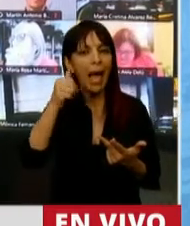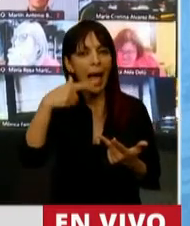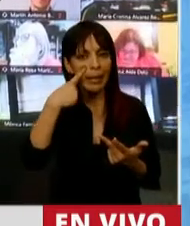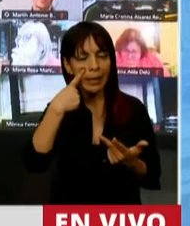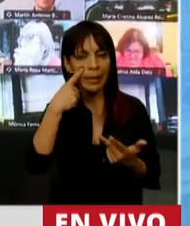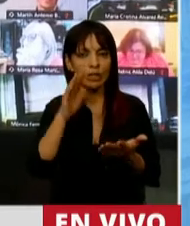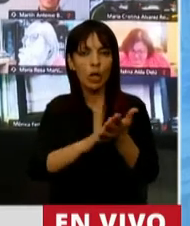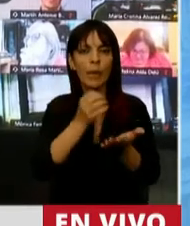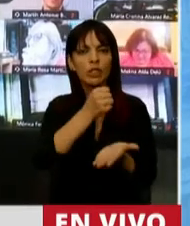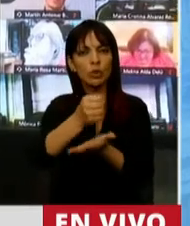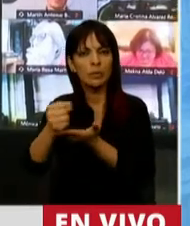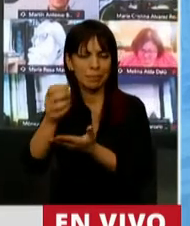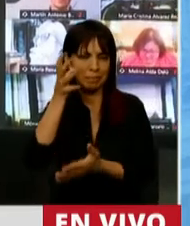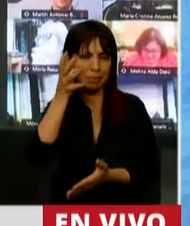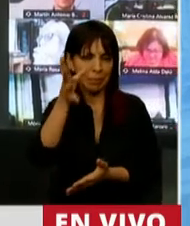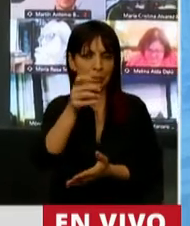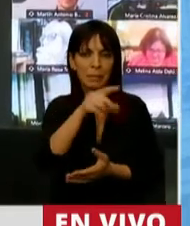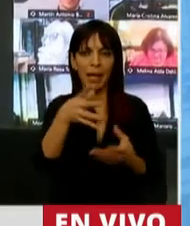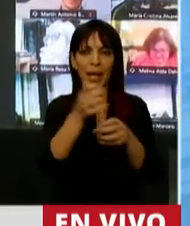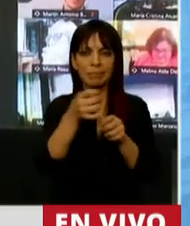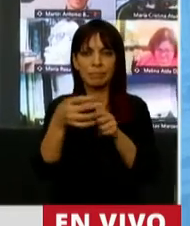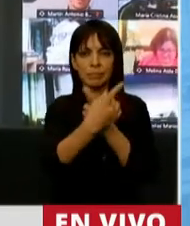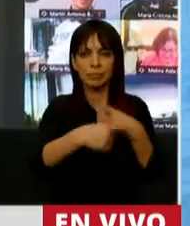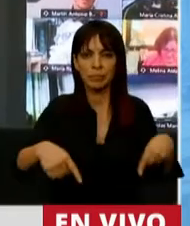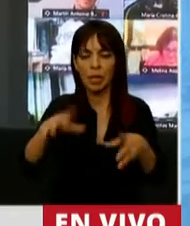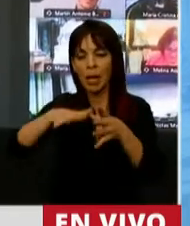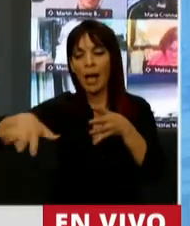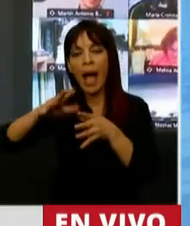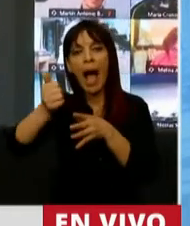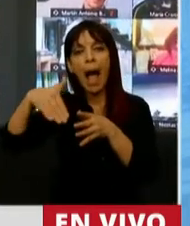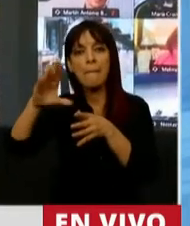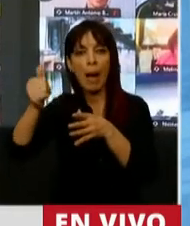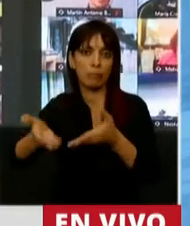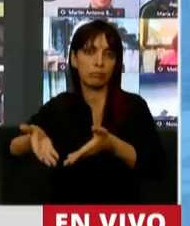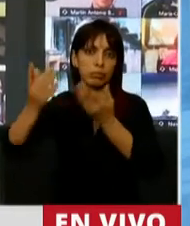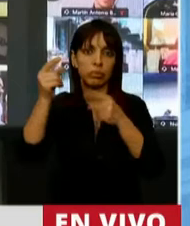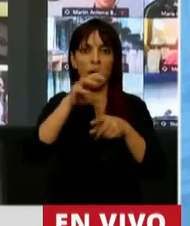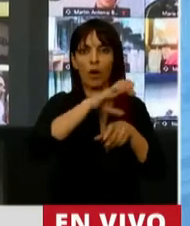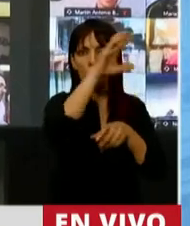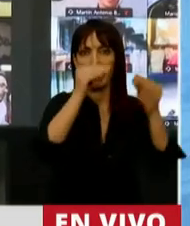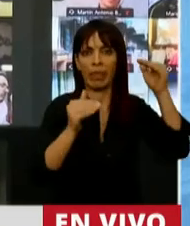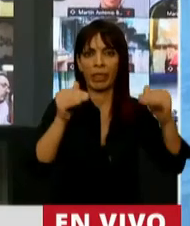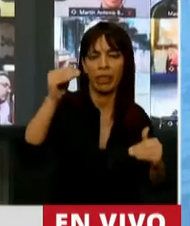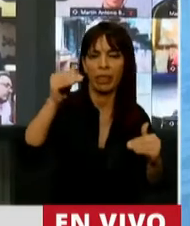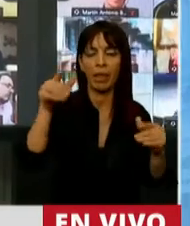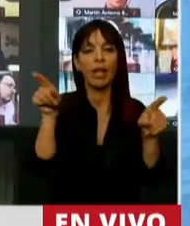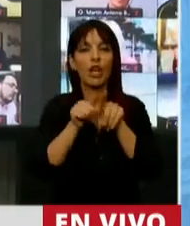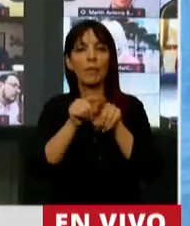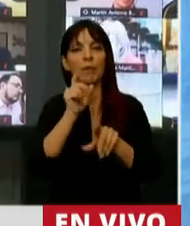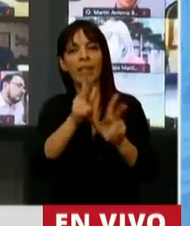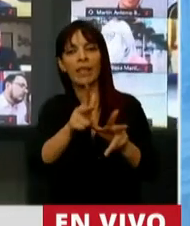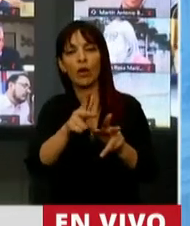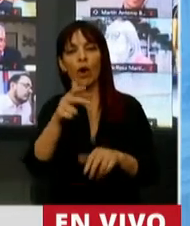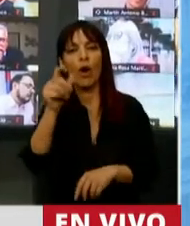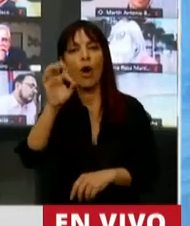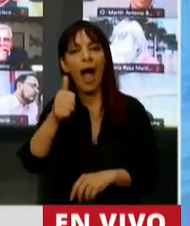subsidios excesivos al transporte para AMBA en detrimento de las provincias, como lo dijo también recién Cantar, a lo que ha dicho Pablo Oliveto, a lo que ha